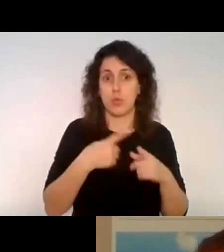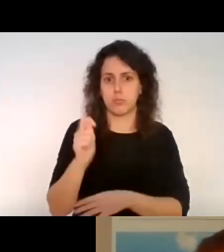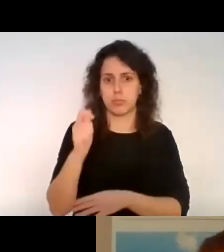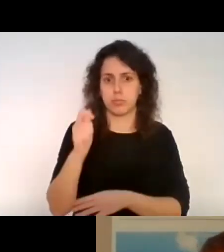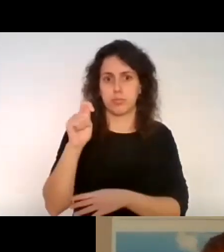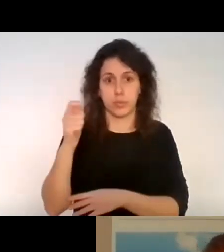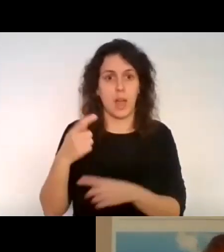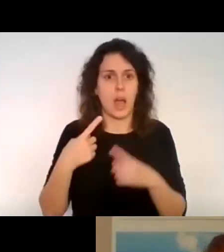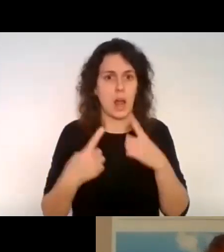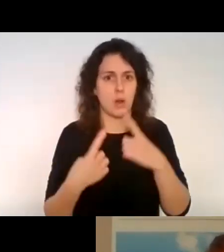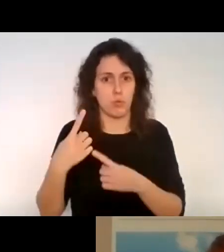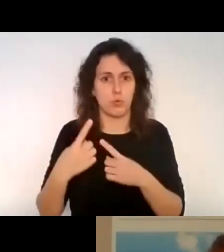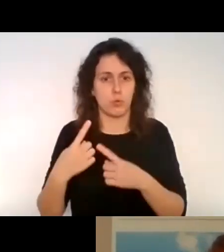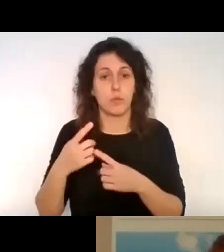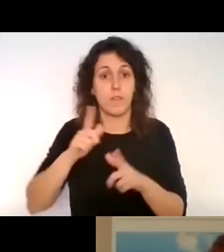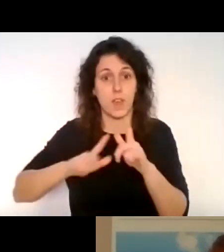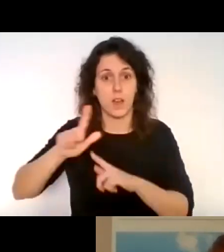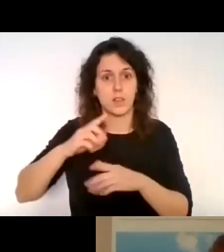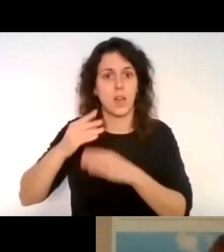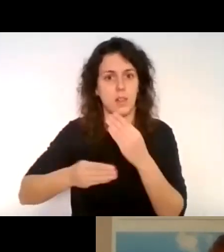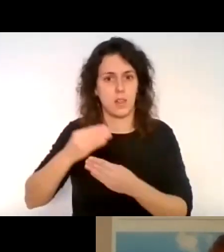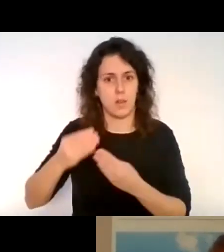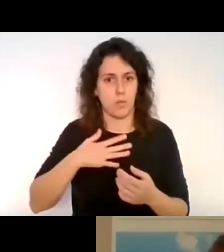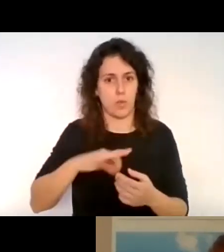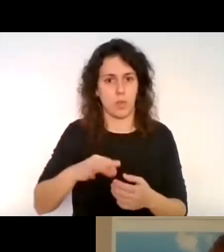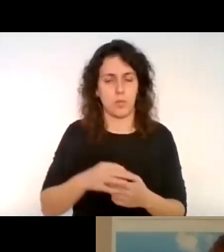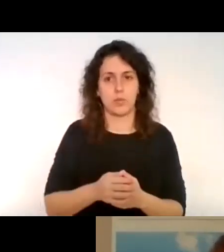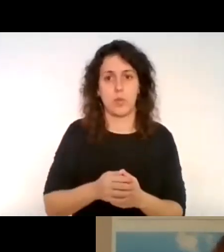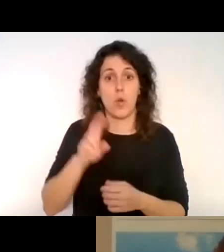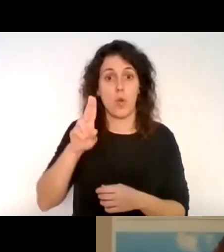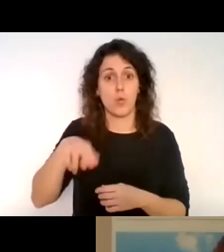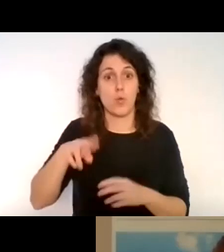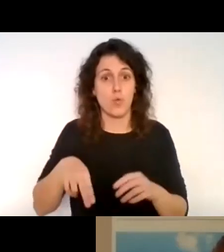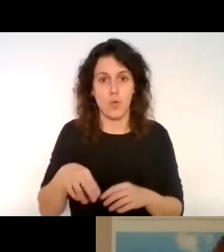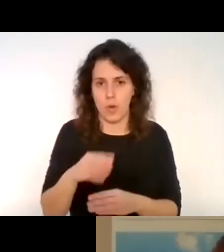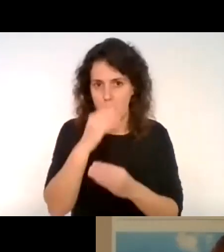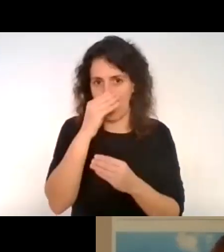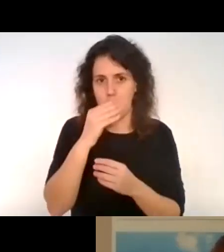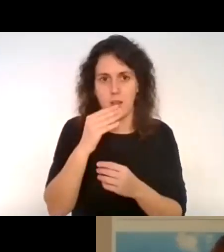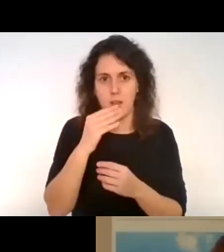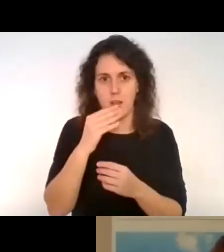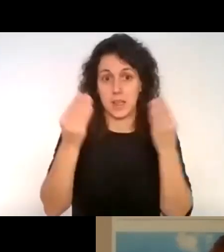viajes de este tipo, aunque no se me ha ocurrido nunca, los 17 días me tiene obsesionado.